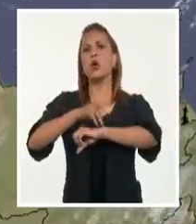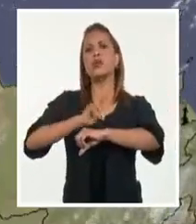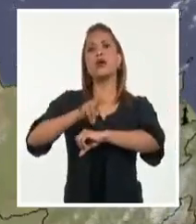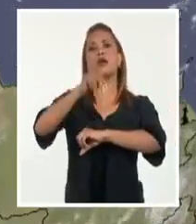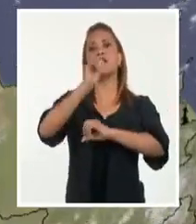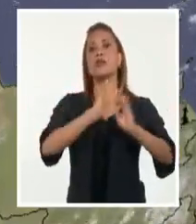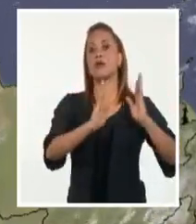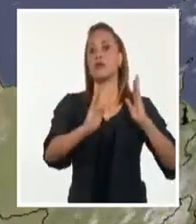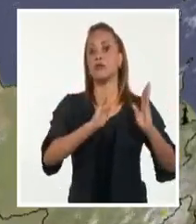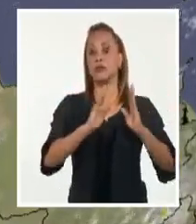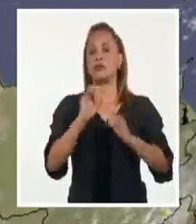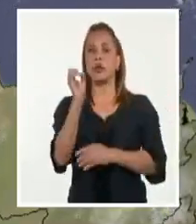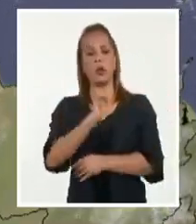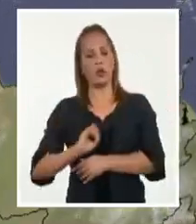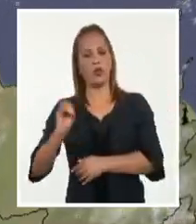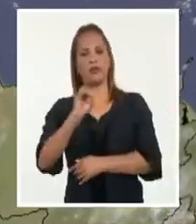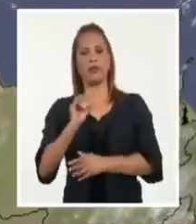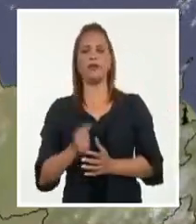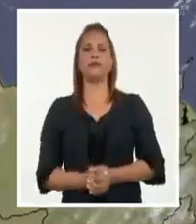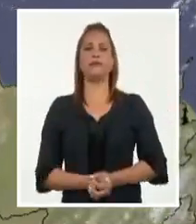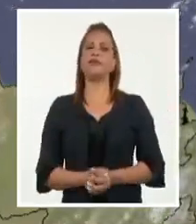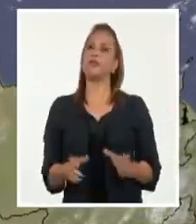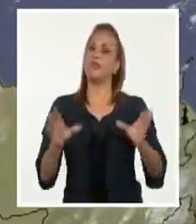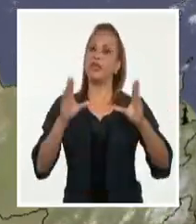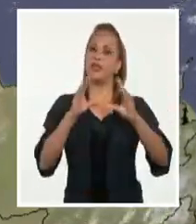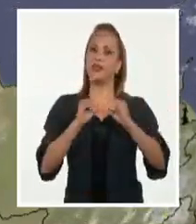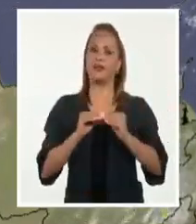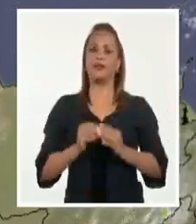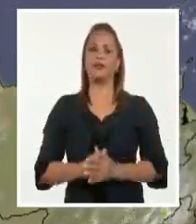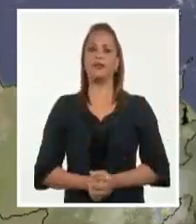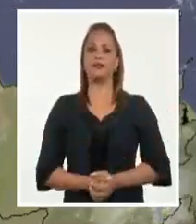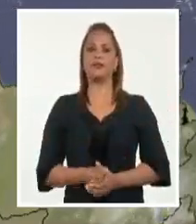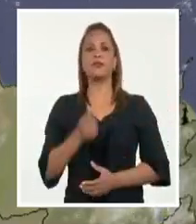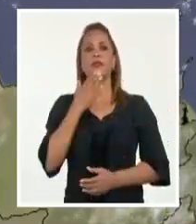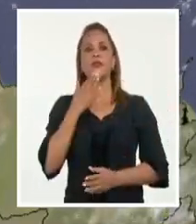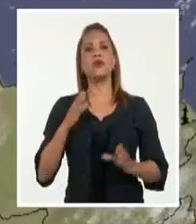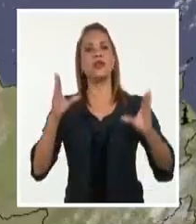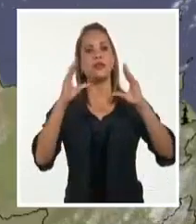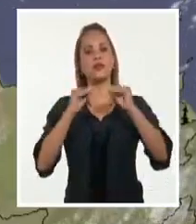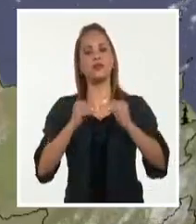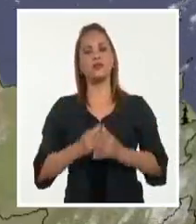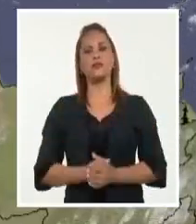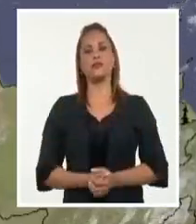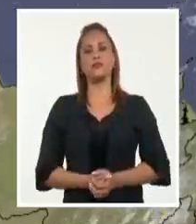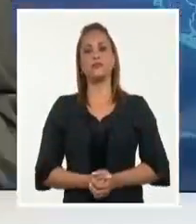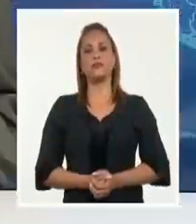occidente y el oriente del país. Esto es todo en cuanto a la información meteorológica. Tengan todos feliz noche y hasta mañana.